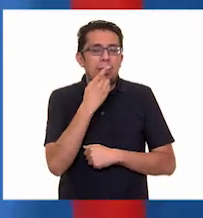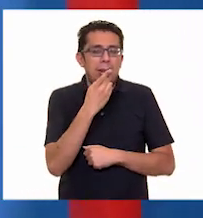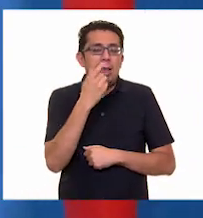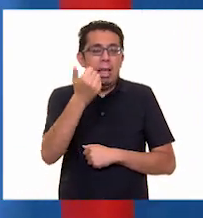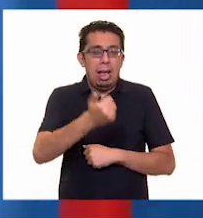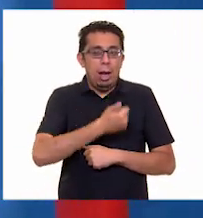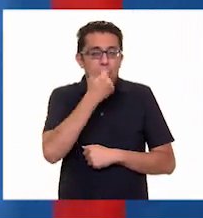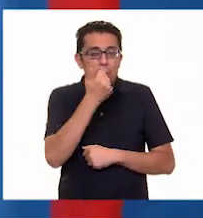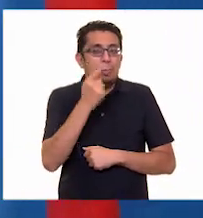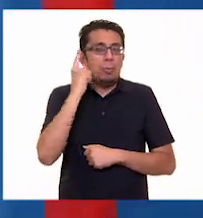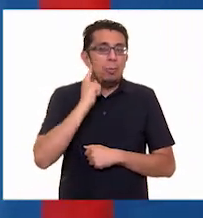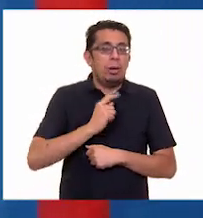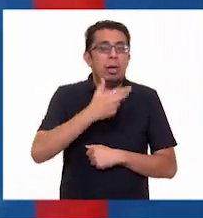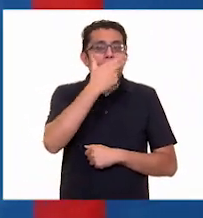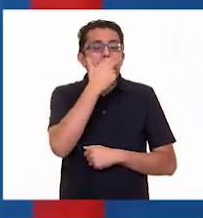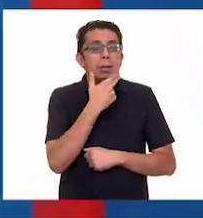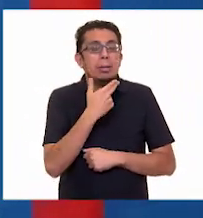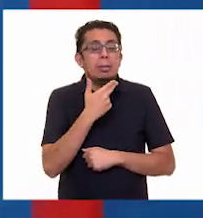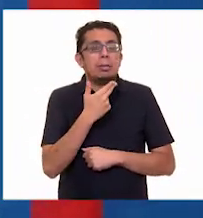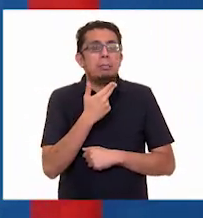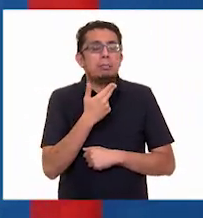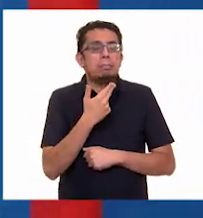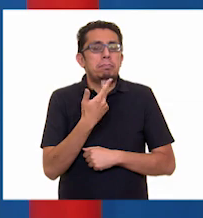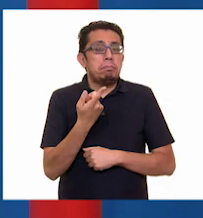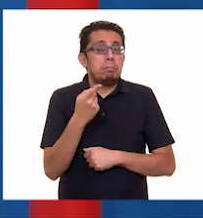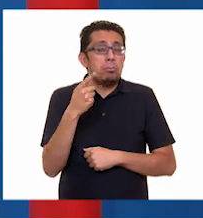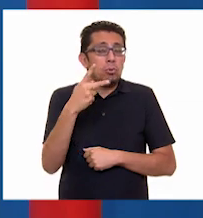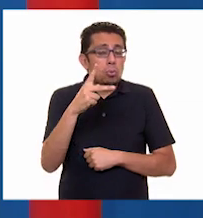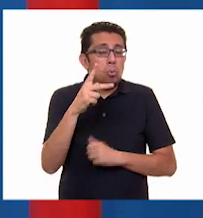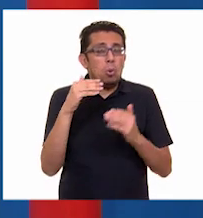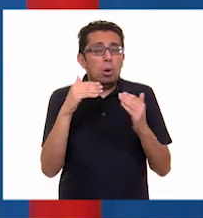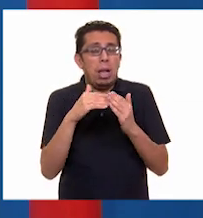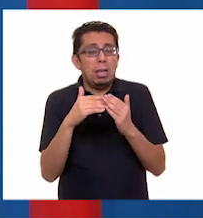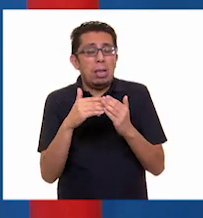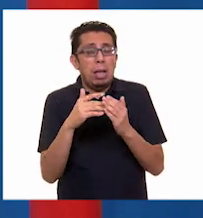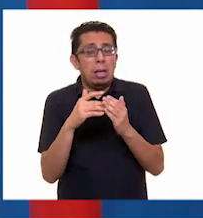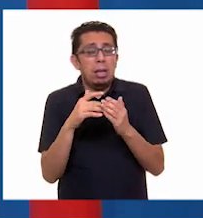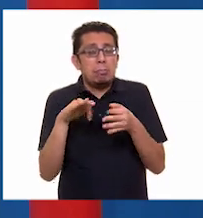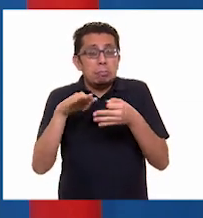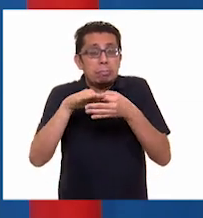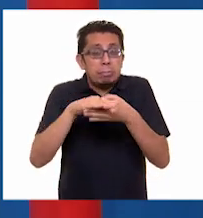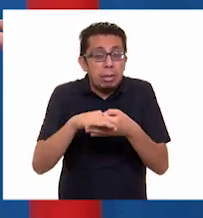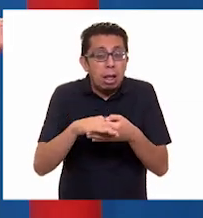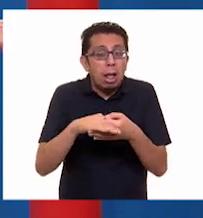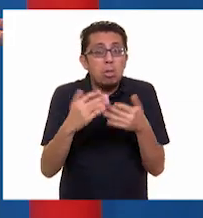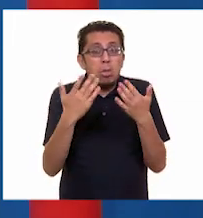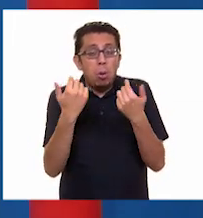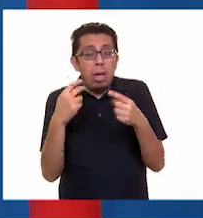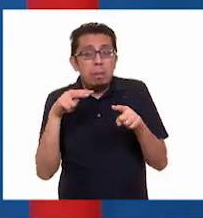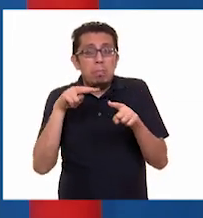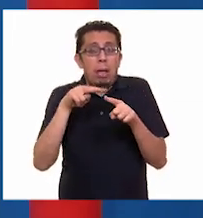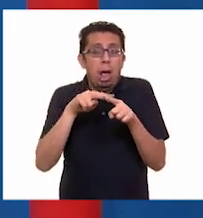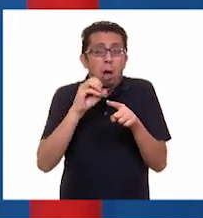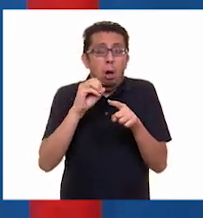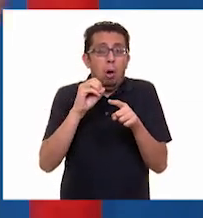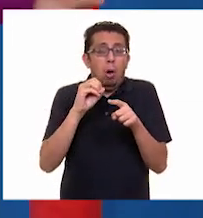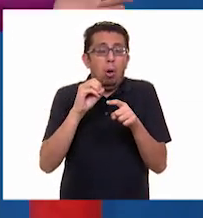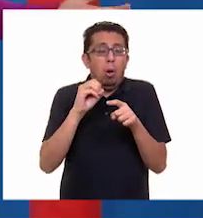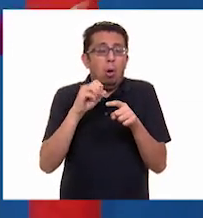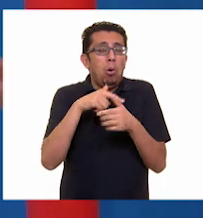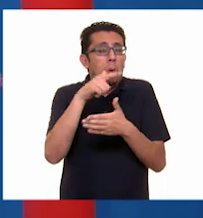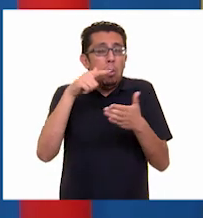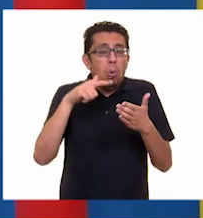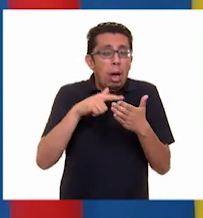las alumnas que en caso de que cerca de su domicilio no haya un parque o una zona libre de edificios o un lugar